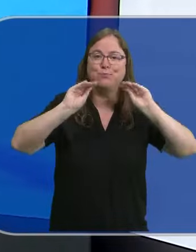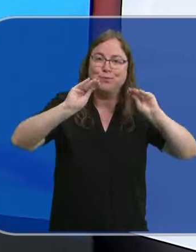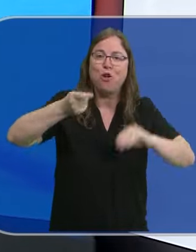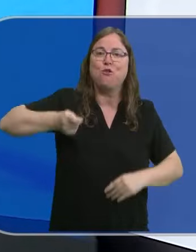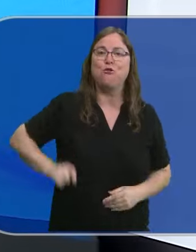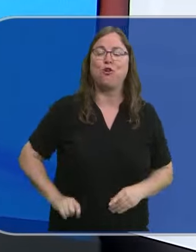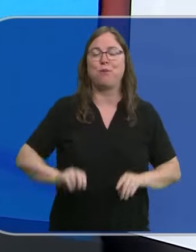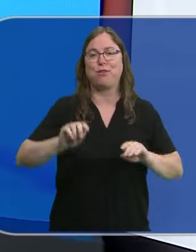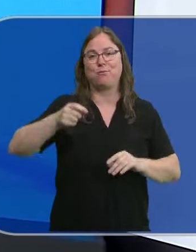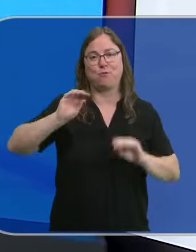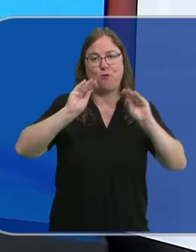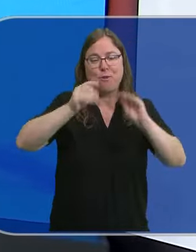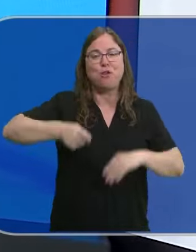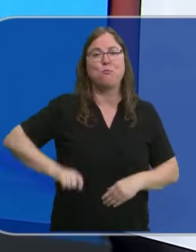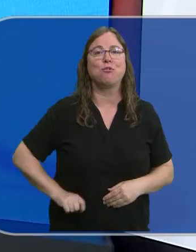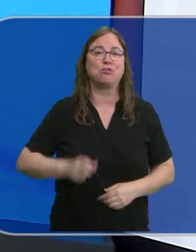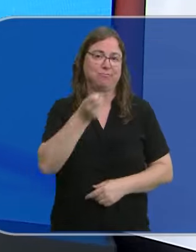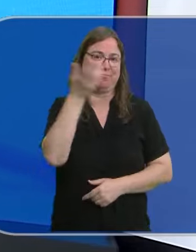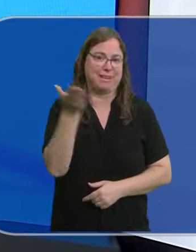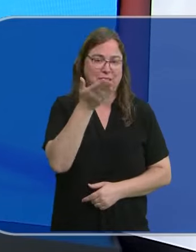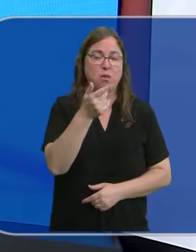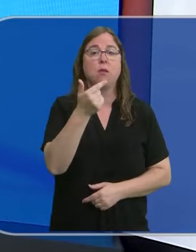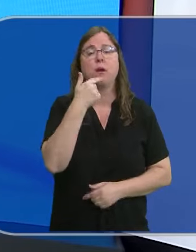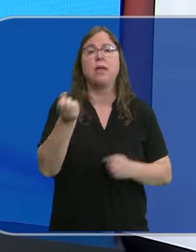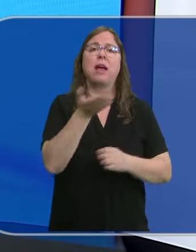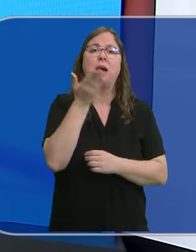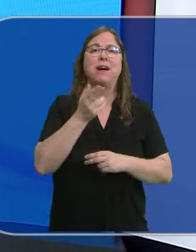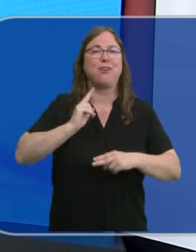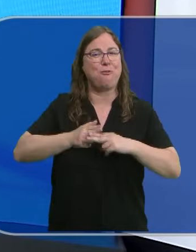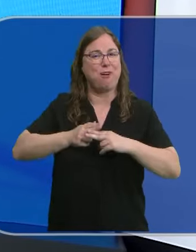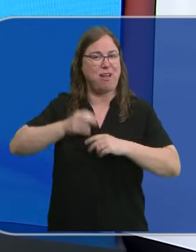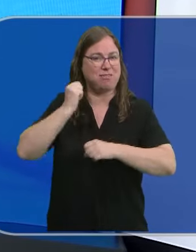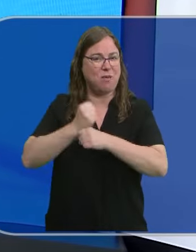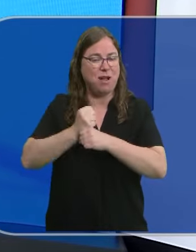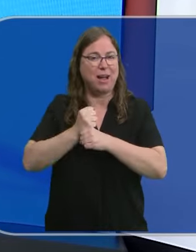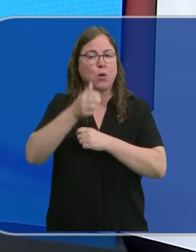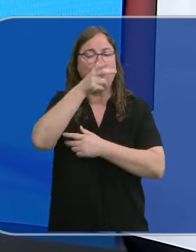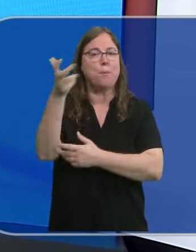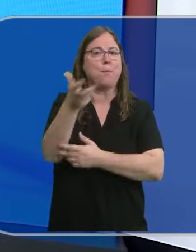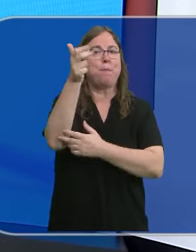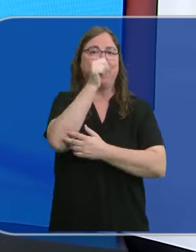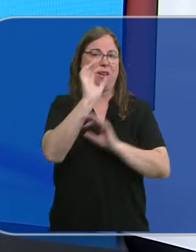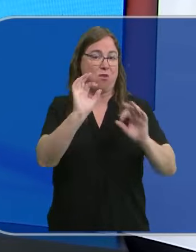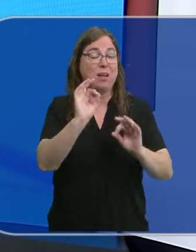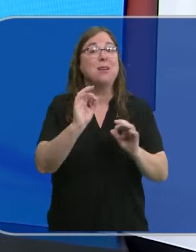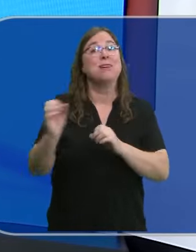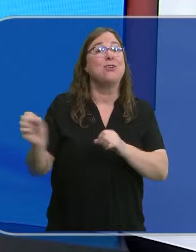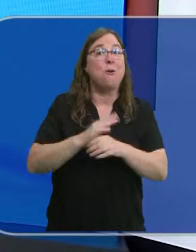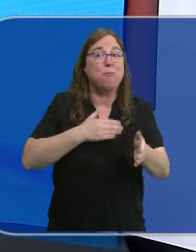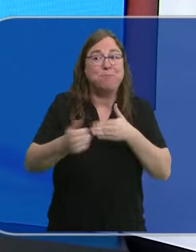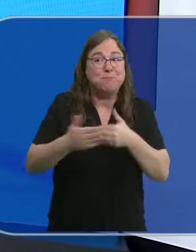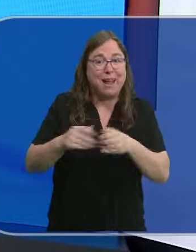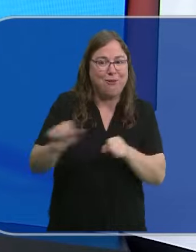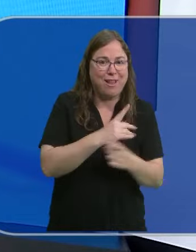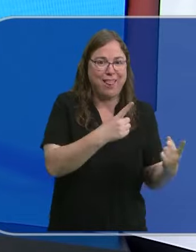profesional en servicios de restauración. Con él pueden cubrir ocupaciones de camarero, barman o ayudante de sumiller, pero no satisfacen la demanda de mano de